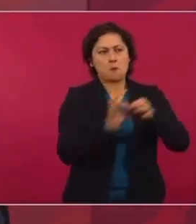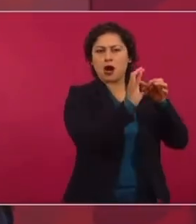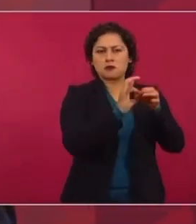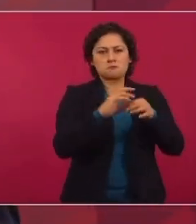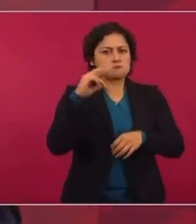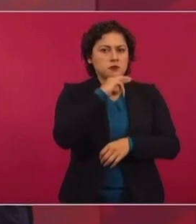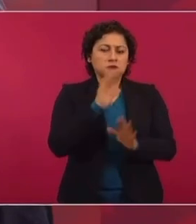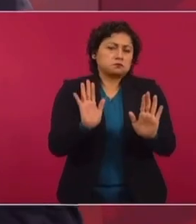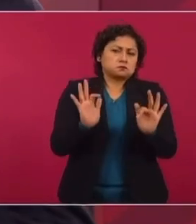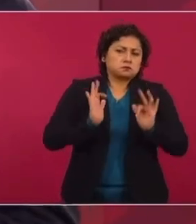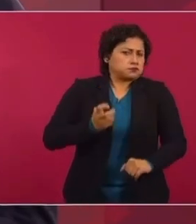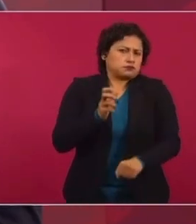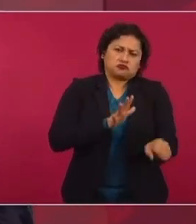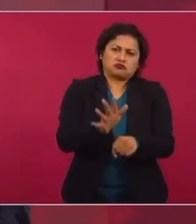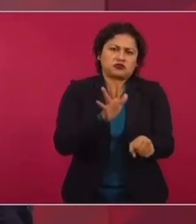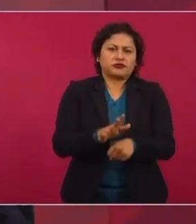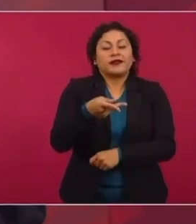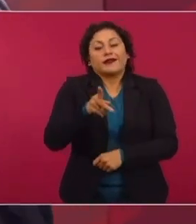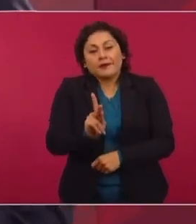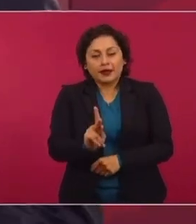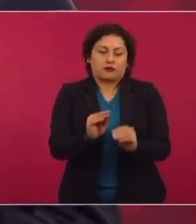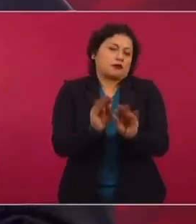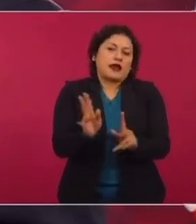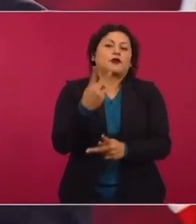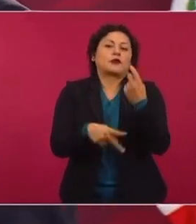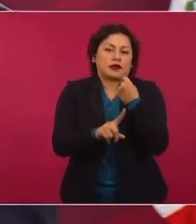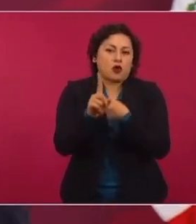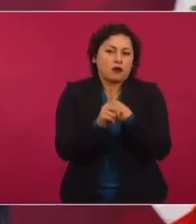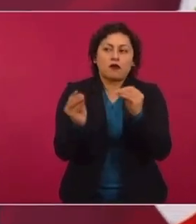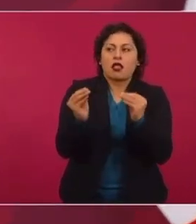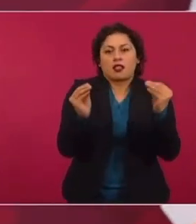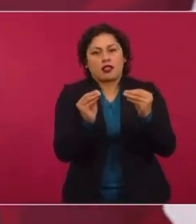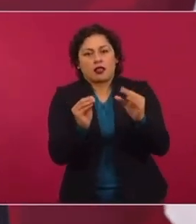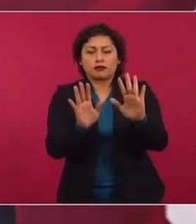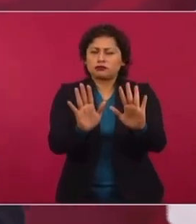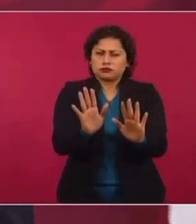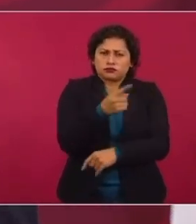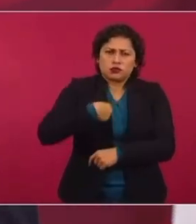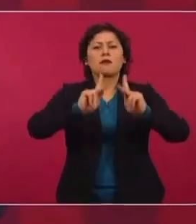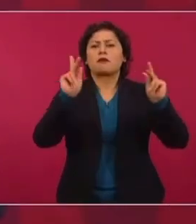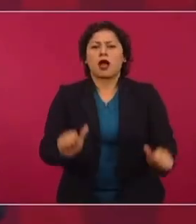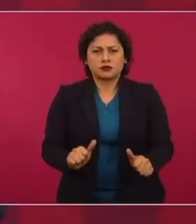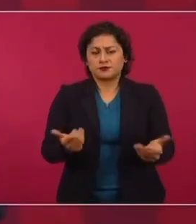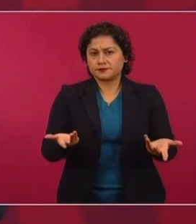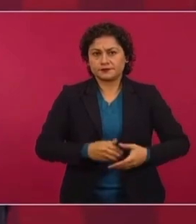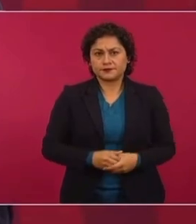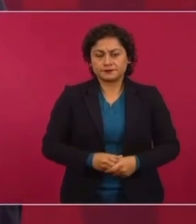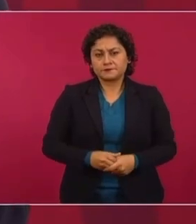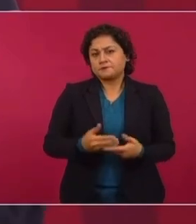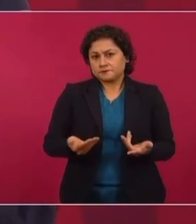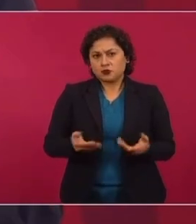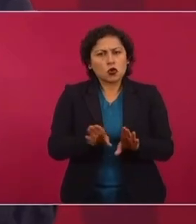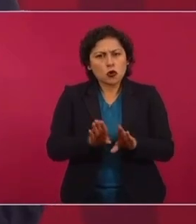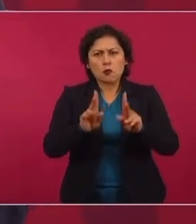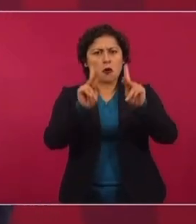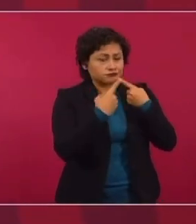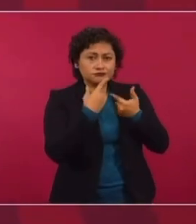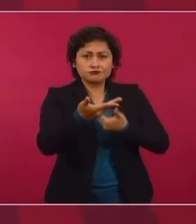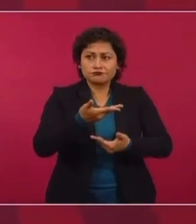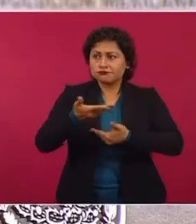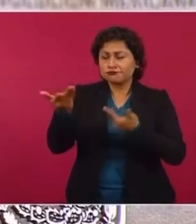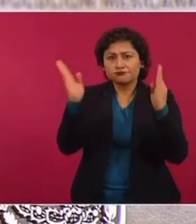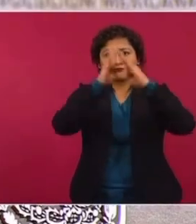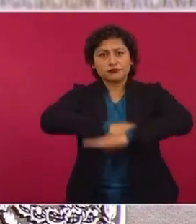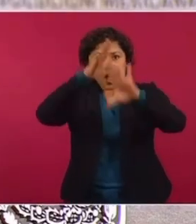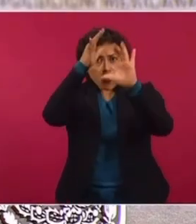caso. Lo que si no queremos es que haya conflictos, nosotros somos partidarios de la paz y del diálogo, de los acuerdos.